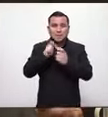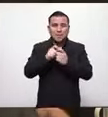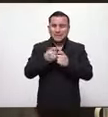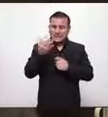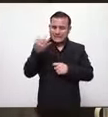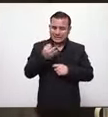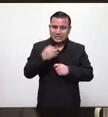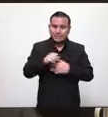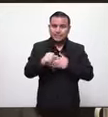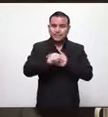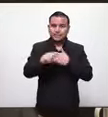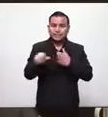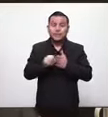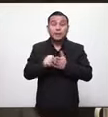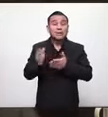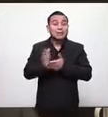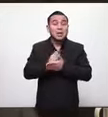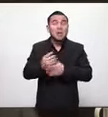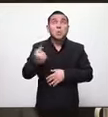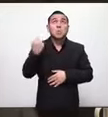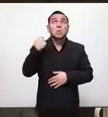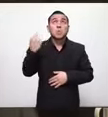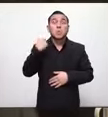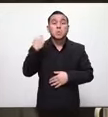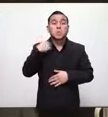requirieran tampoco importó